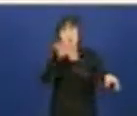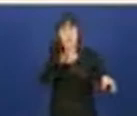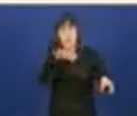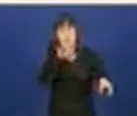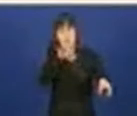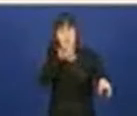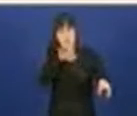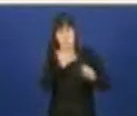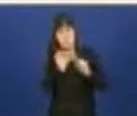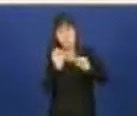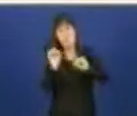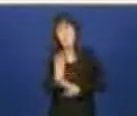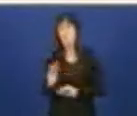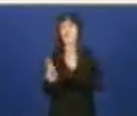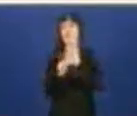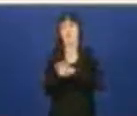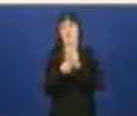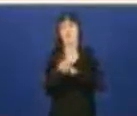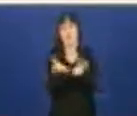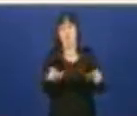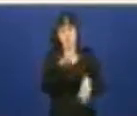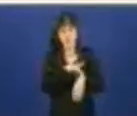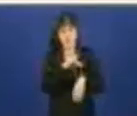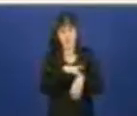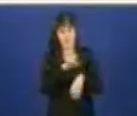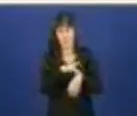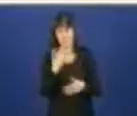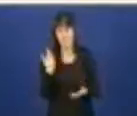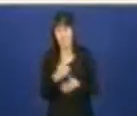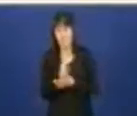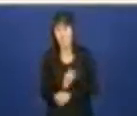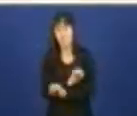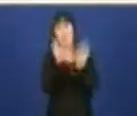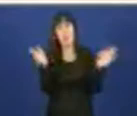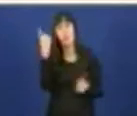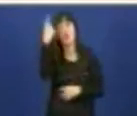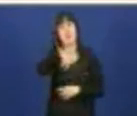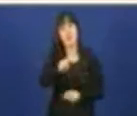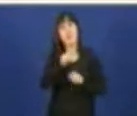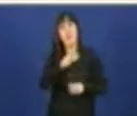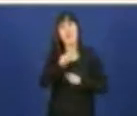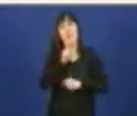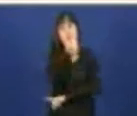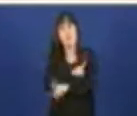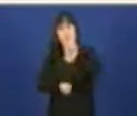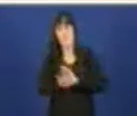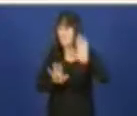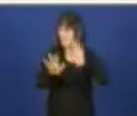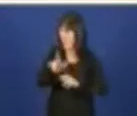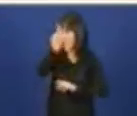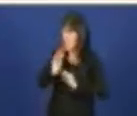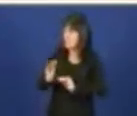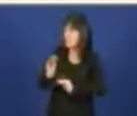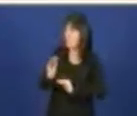reseitar a súa xestión. Os doentes efectivamente só entenden que lle resolvan os problemas e vostedes parece que non son quen de